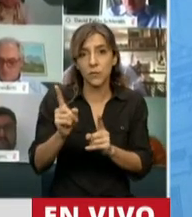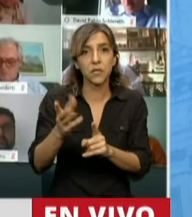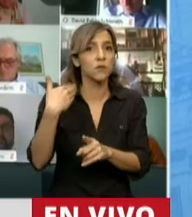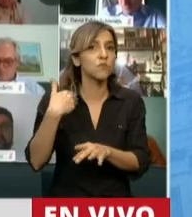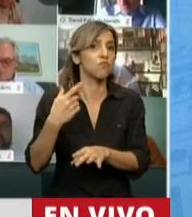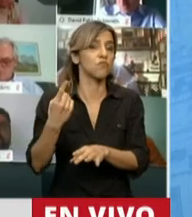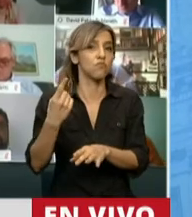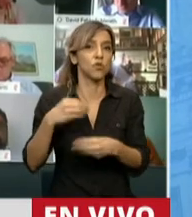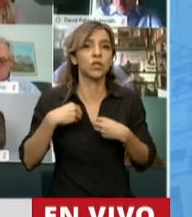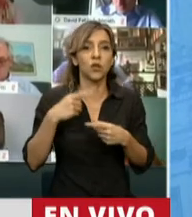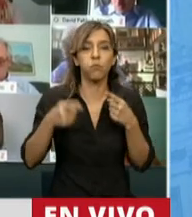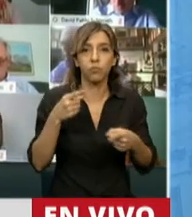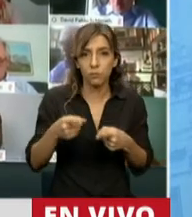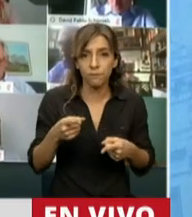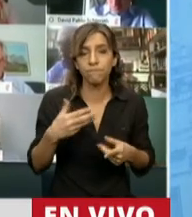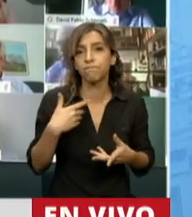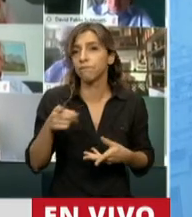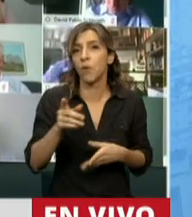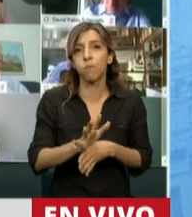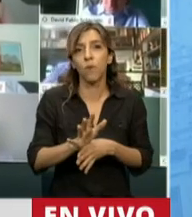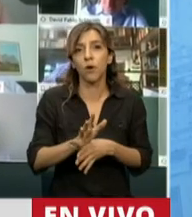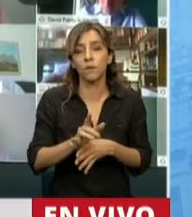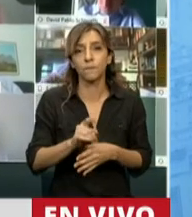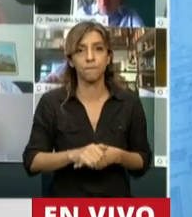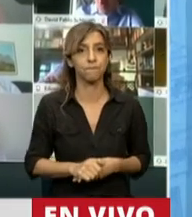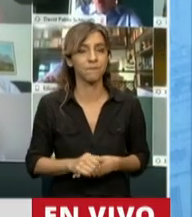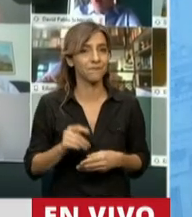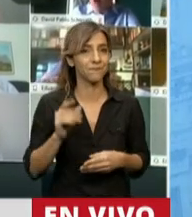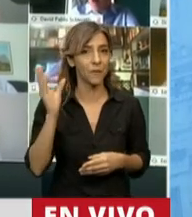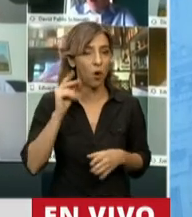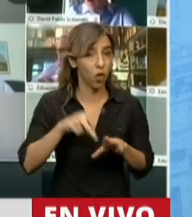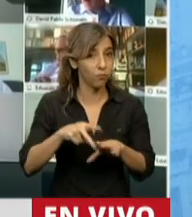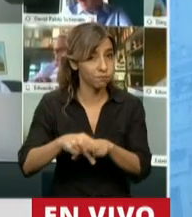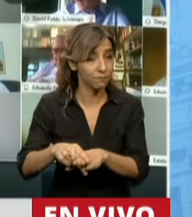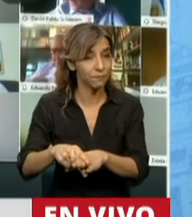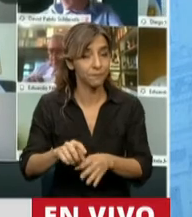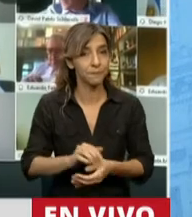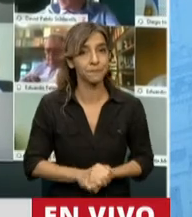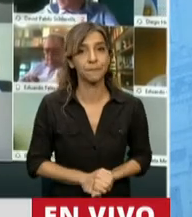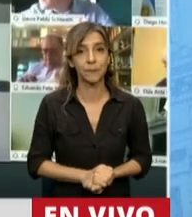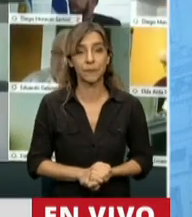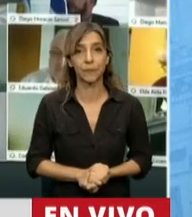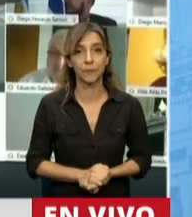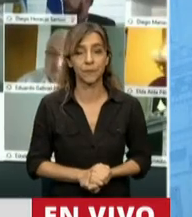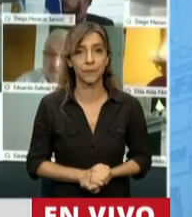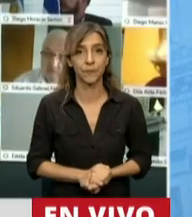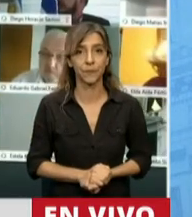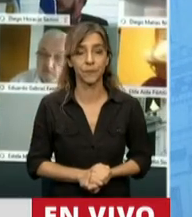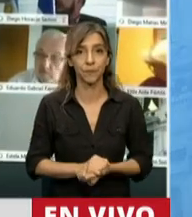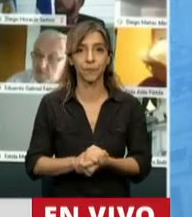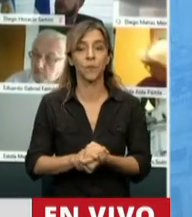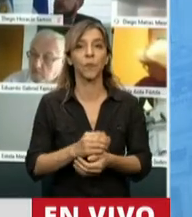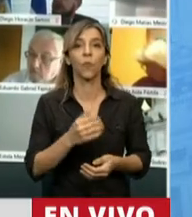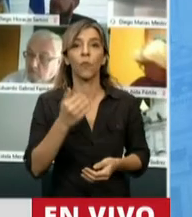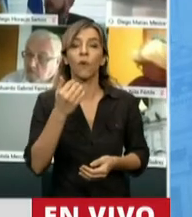país ha destruido con claridad la educación pública en Argentina ha generado